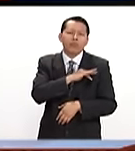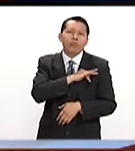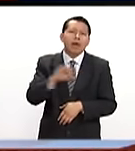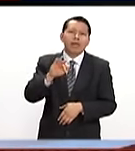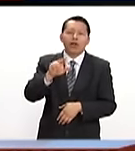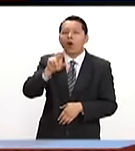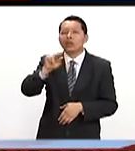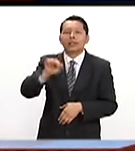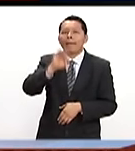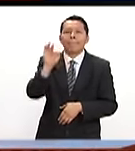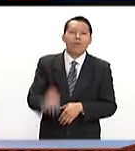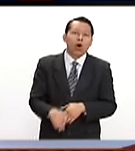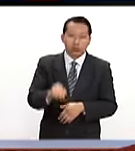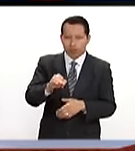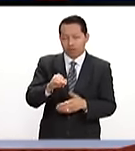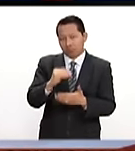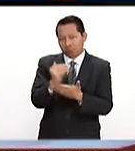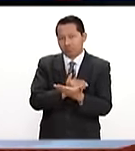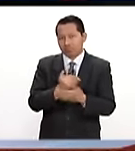descuento del 80%.